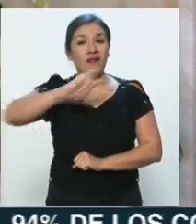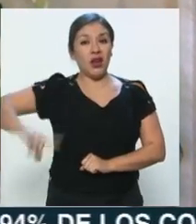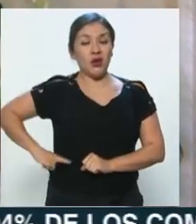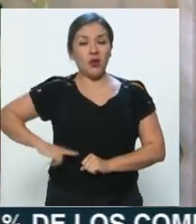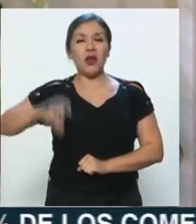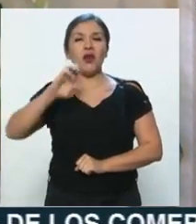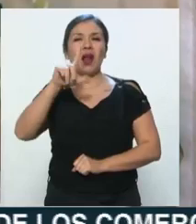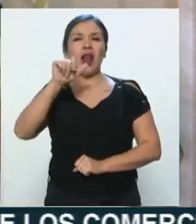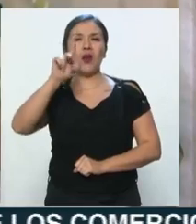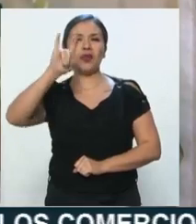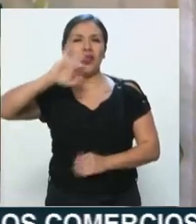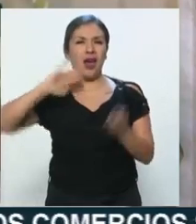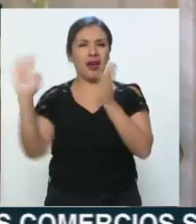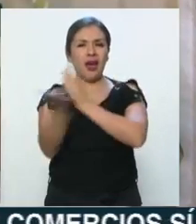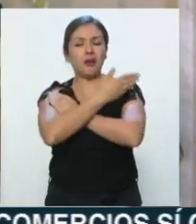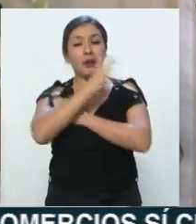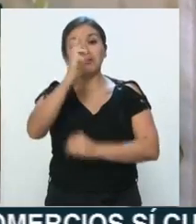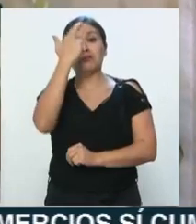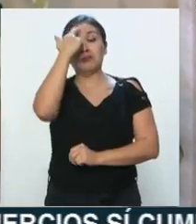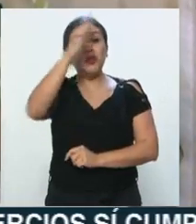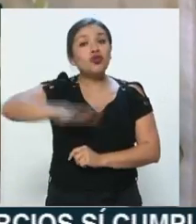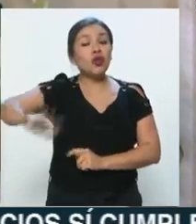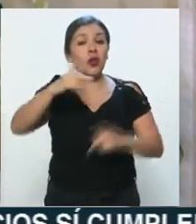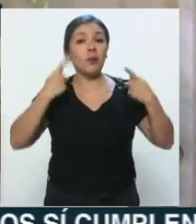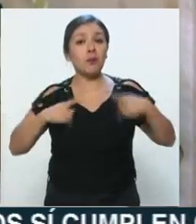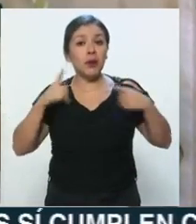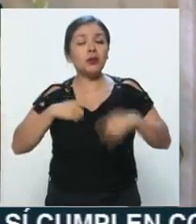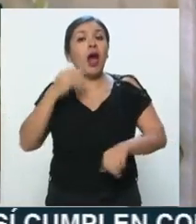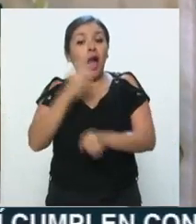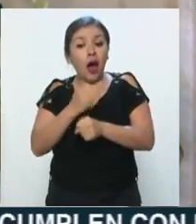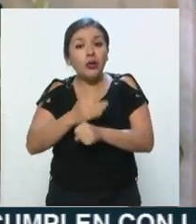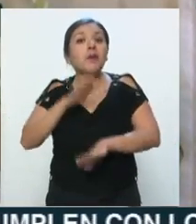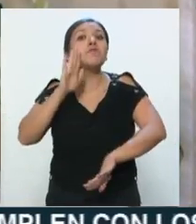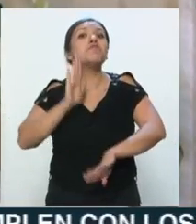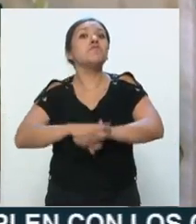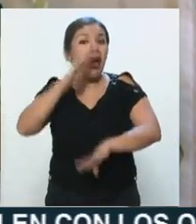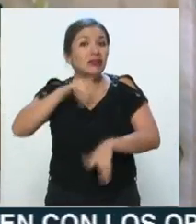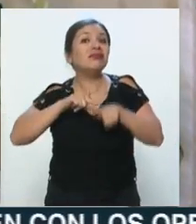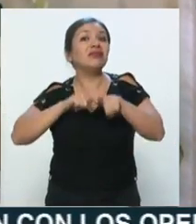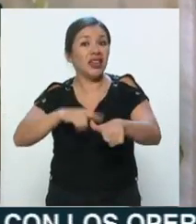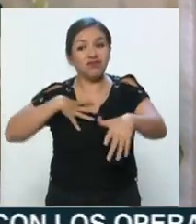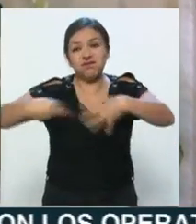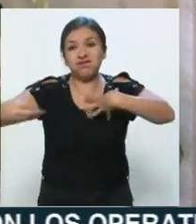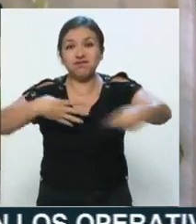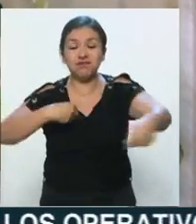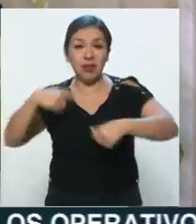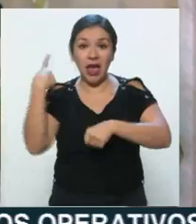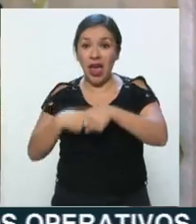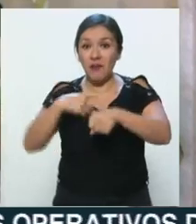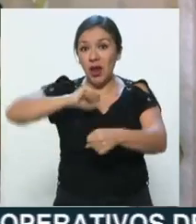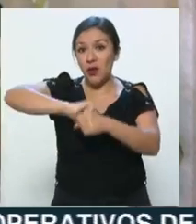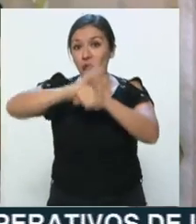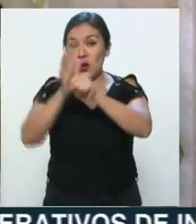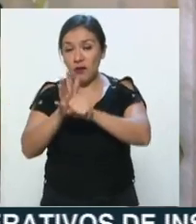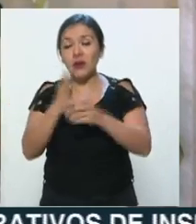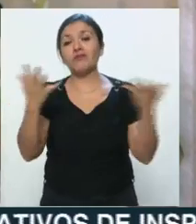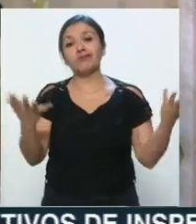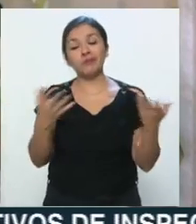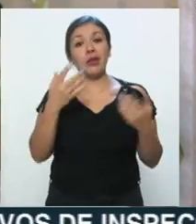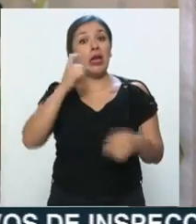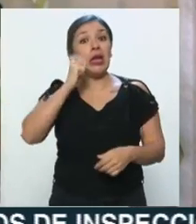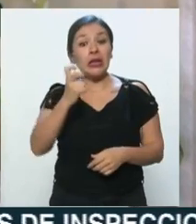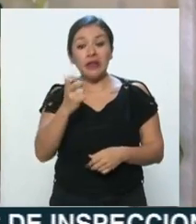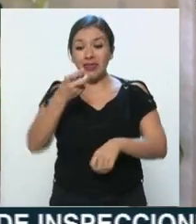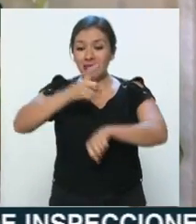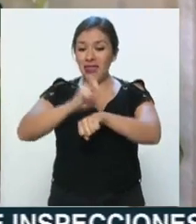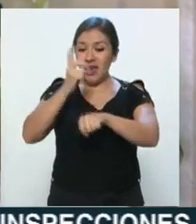Sheinbaum, recordó a los capitalinos que todavía estamos en la etapa de crecimiento de la epidemia de COVID-19 y señaló que en los